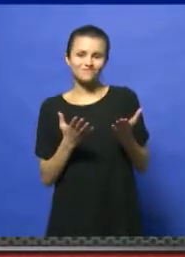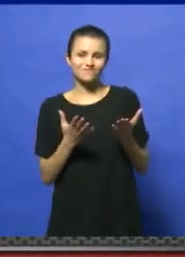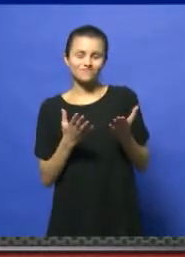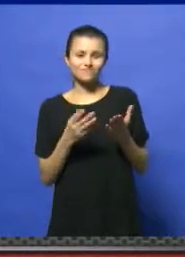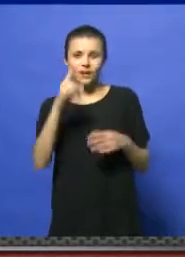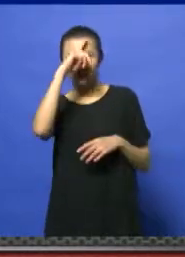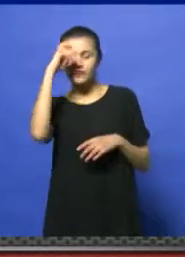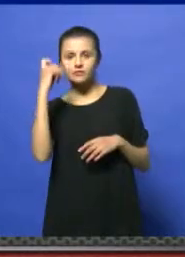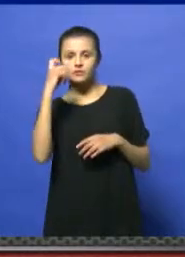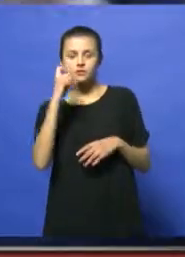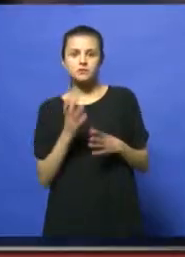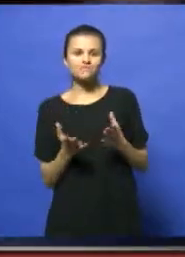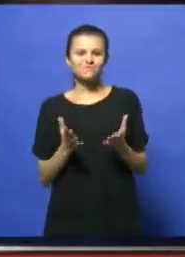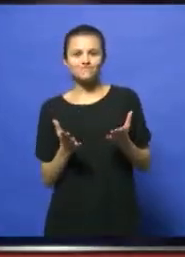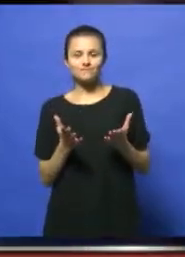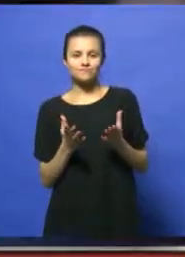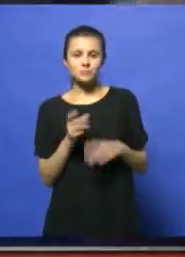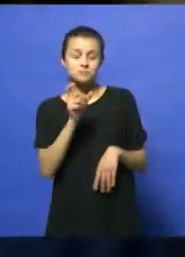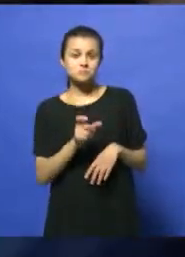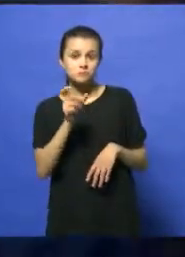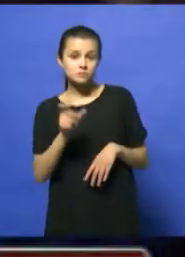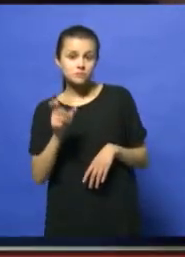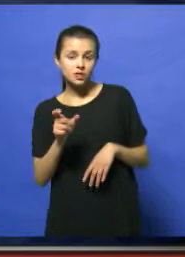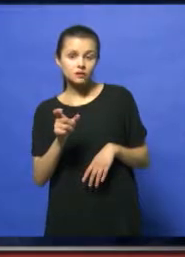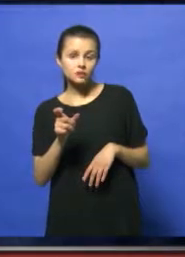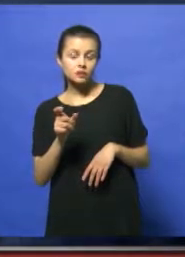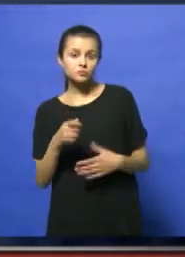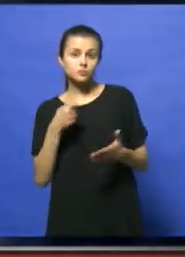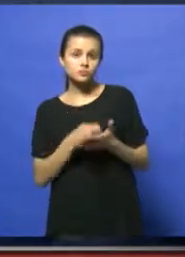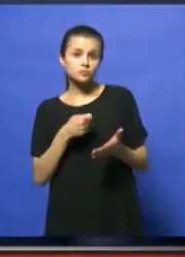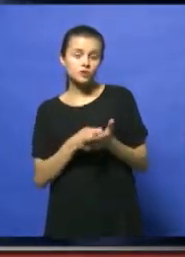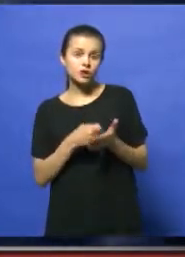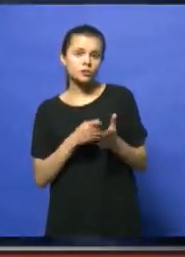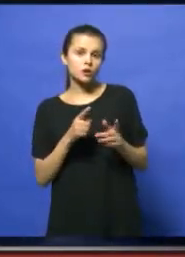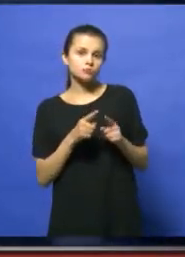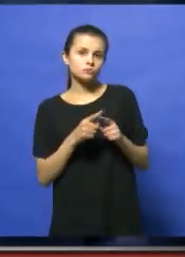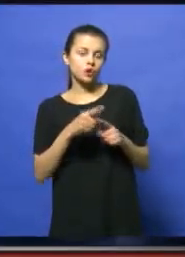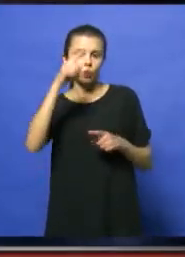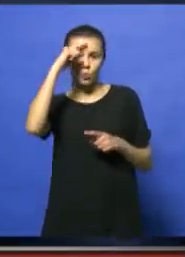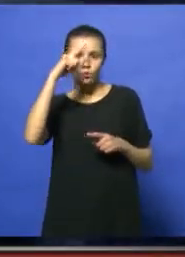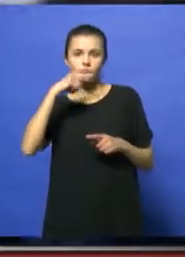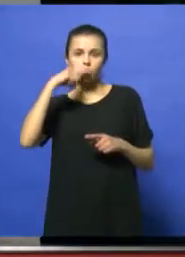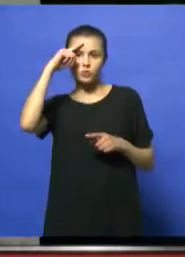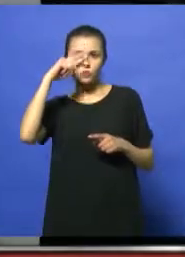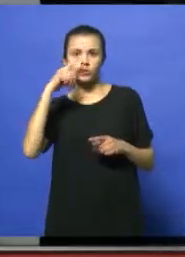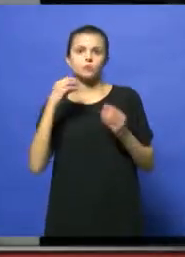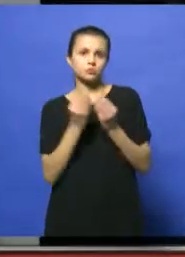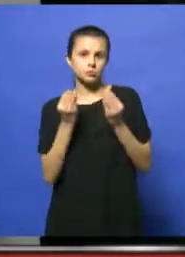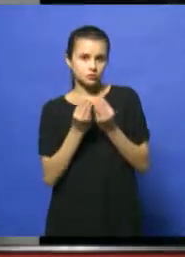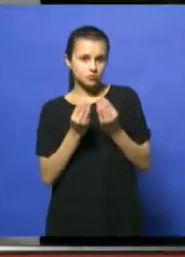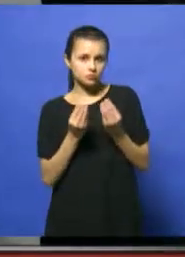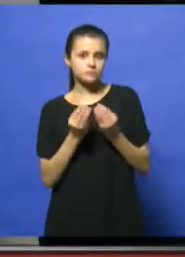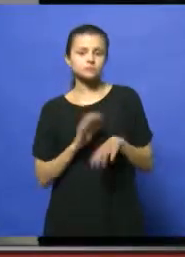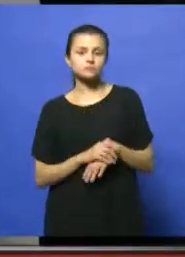refiero, la gente por ahí tiene que recurrir a financiamiento a largo plazo, que hoy no estamos teniendo tanto financiamiento.